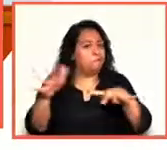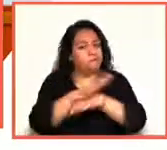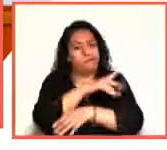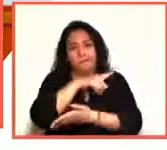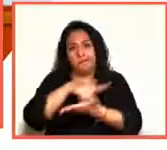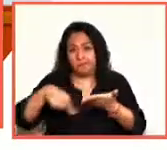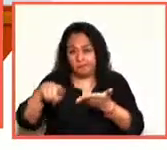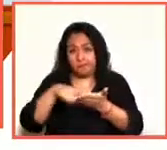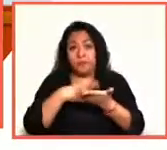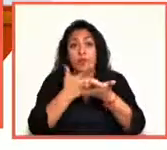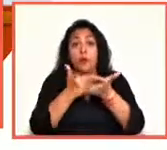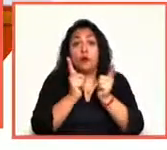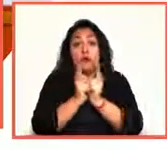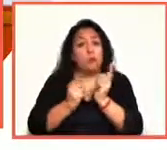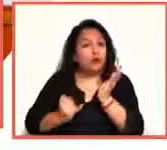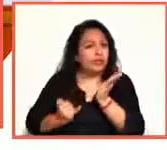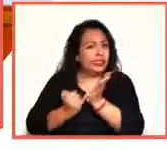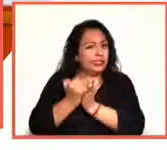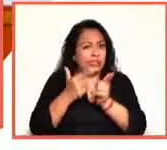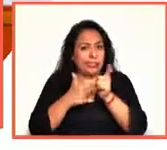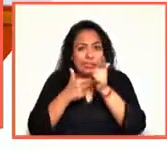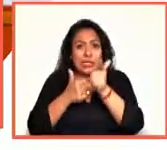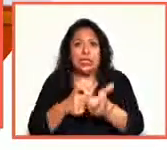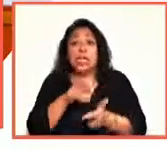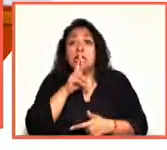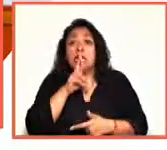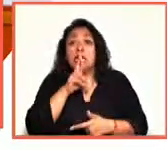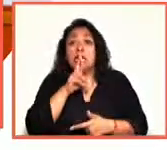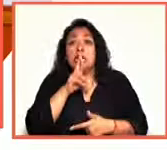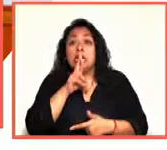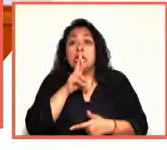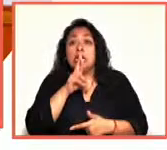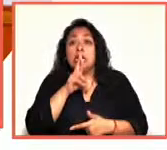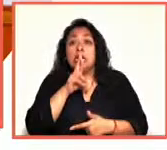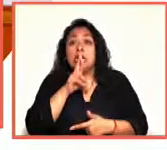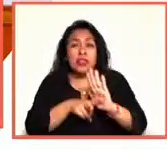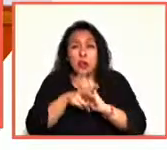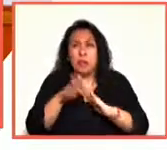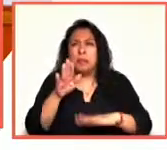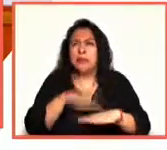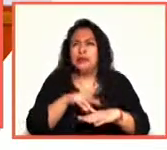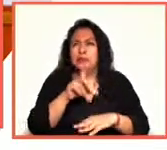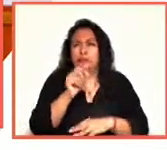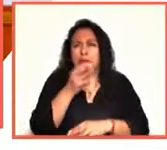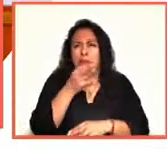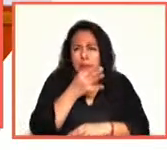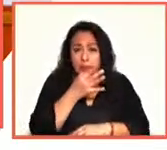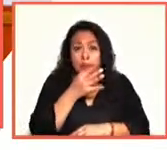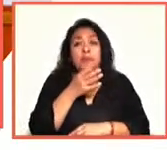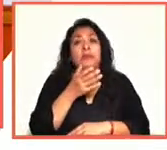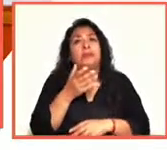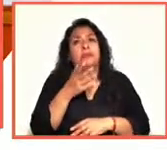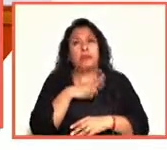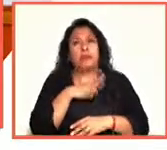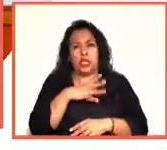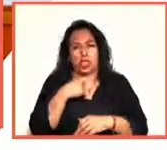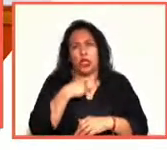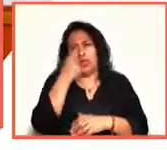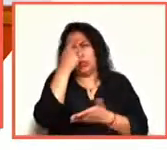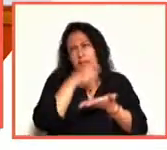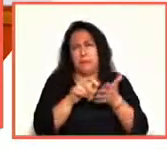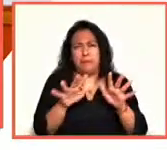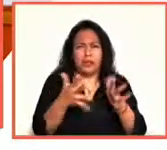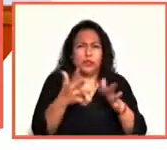La compañía decidió continuar y el resultado es un video de más de 20 minutos. Ha escrito más o menos 15 obras entre